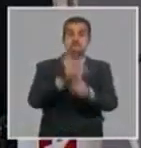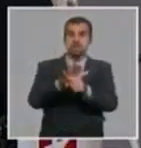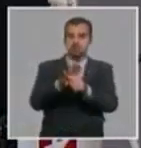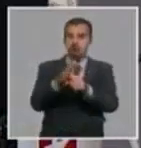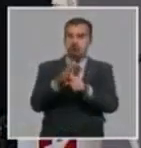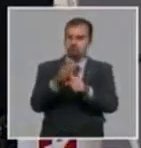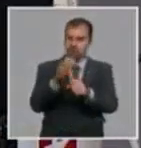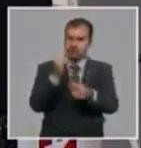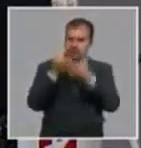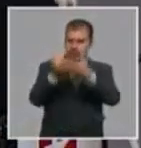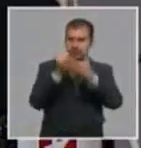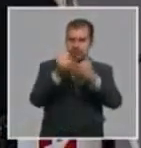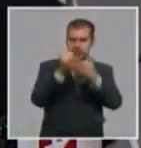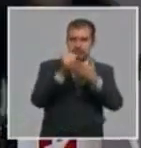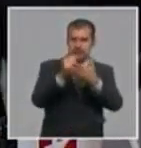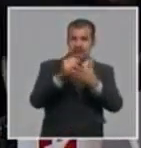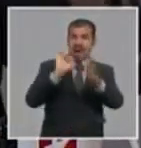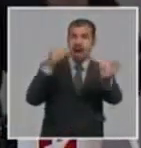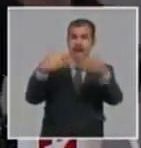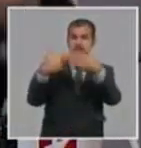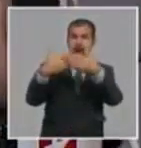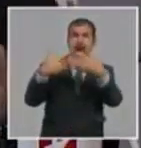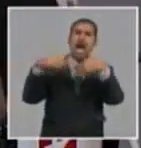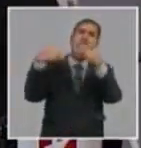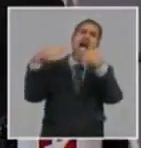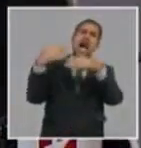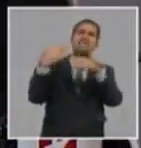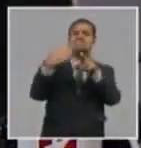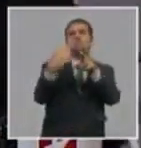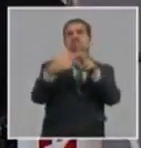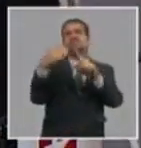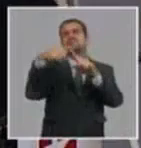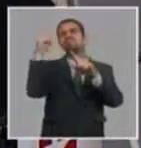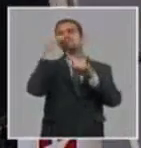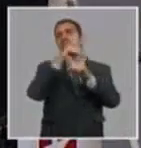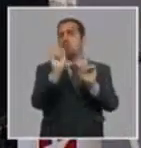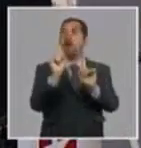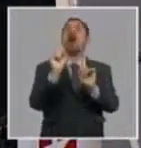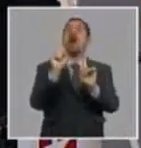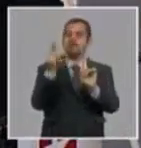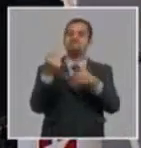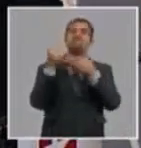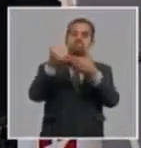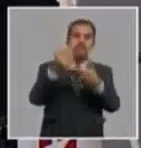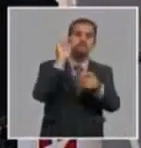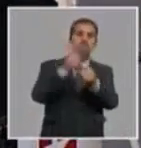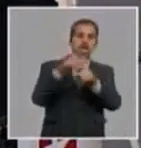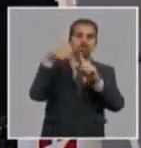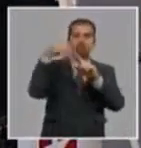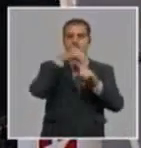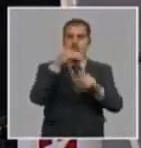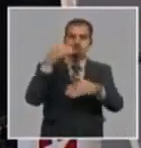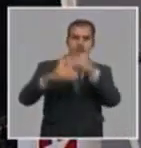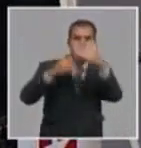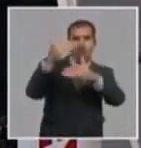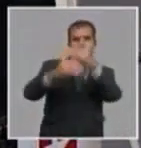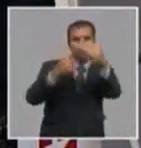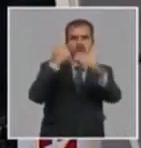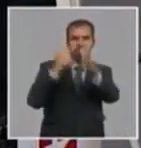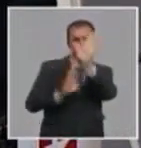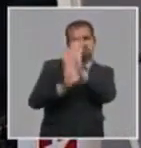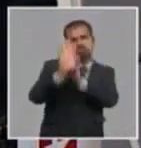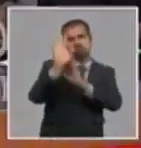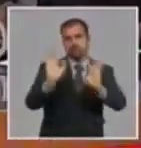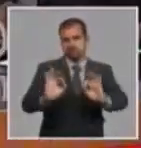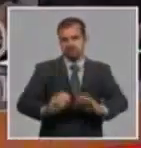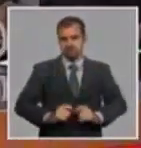de alta tecnología, aunque quizás en aquel momento no estaba conceptualizado, él lo hizo, lo hizo y lo desarrolló. Todo el desarrollo del pueblo